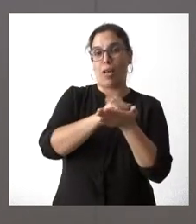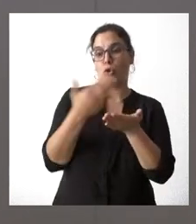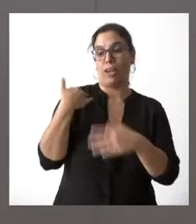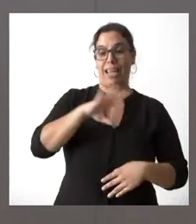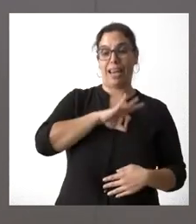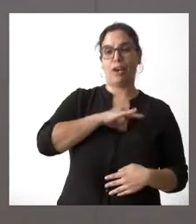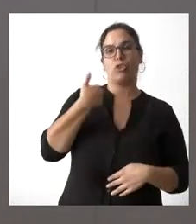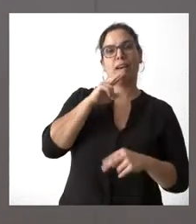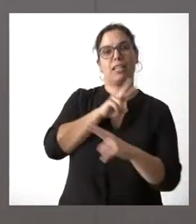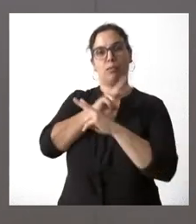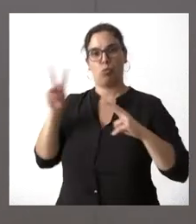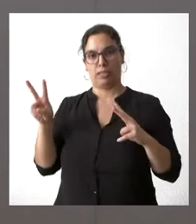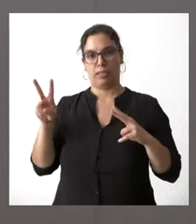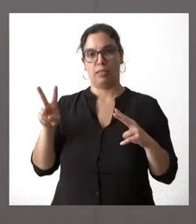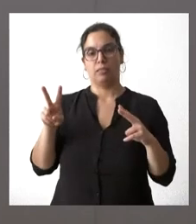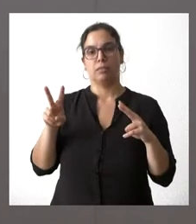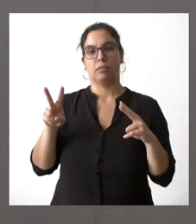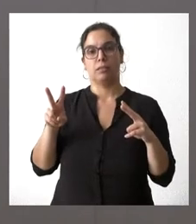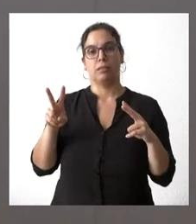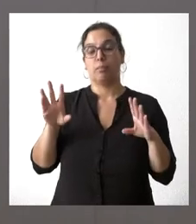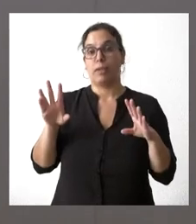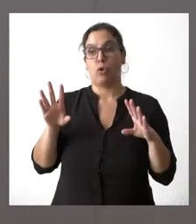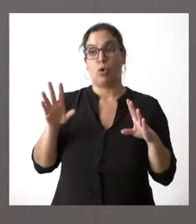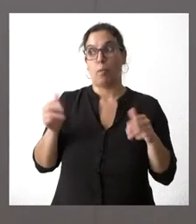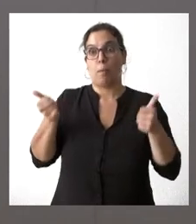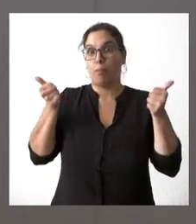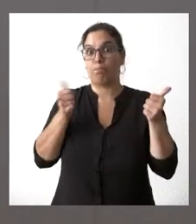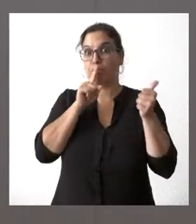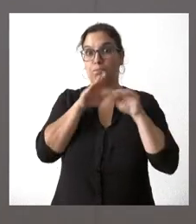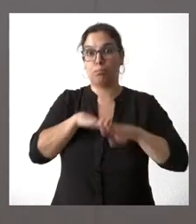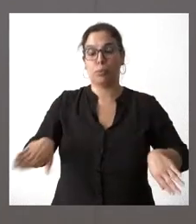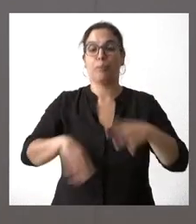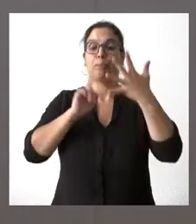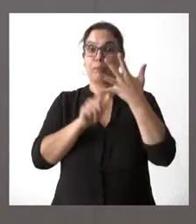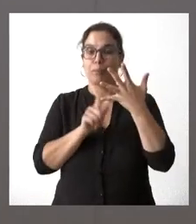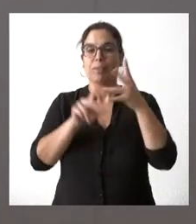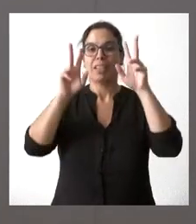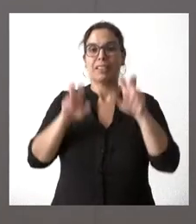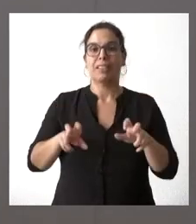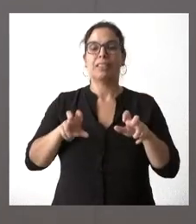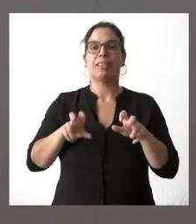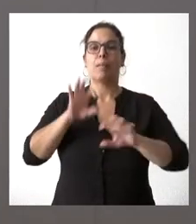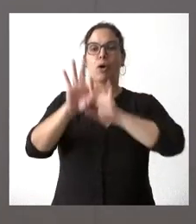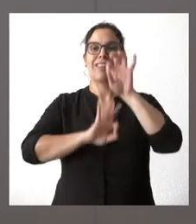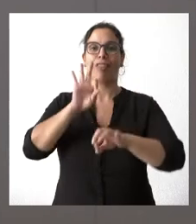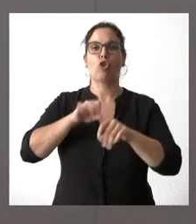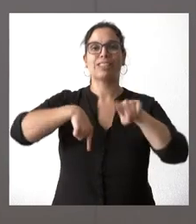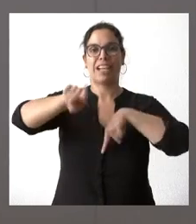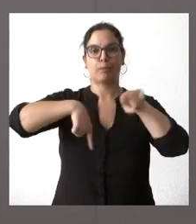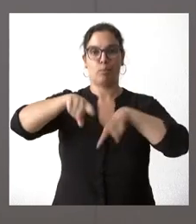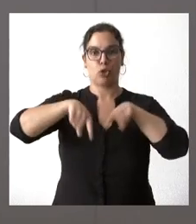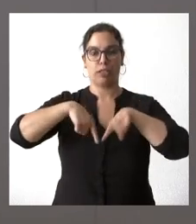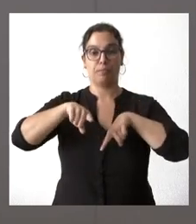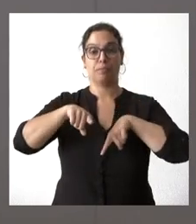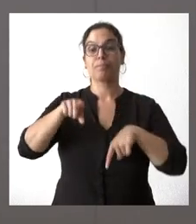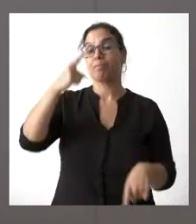enero de este año 2022, pero que no hemos tenido nuevas noticias. Y, finalmente, el mapa del transporte, que saben ustedes